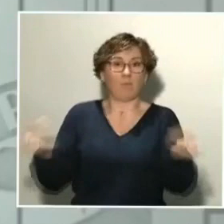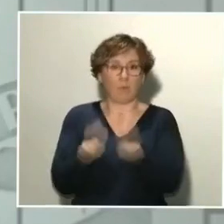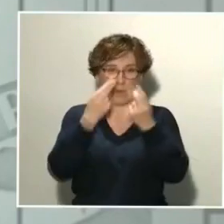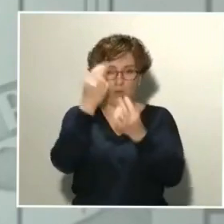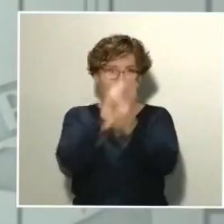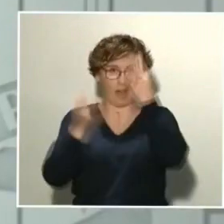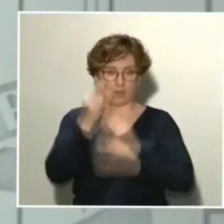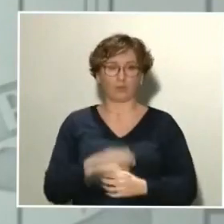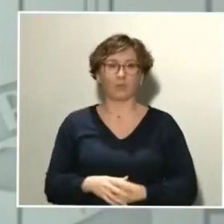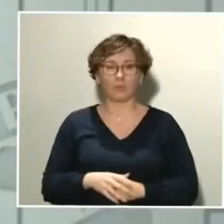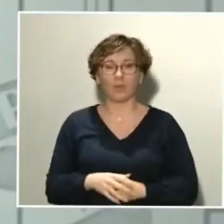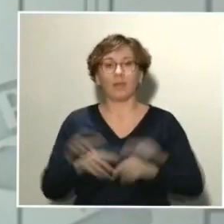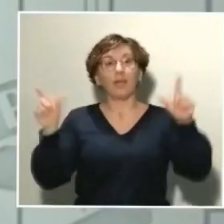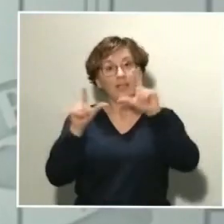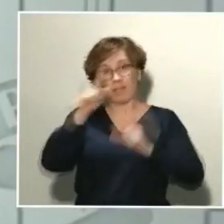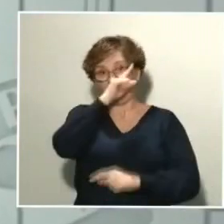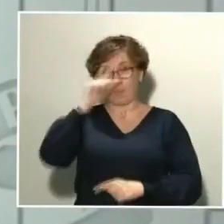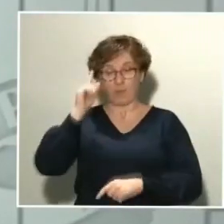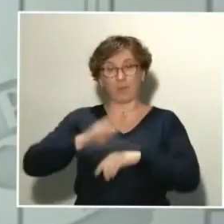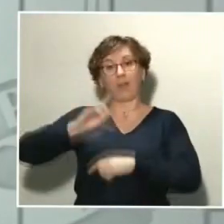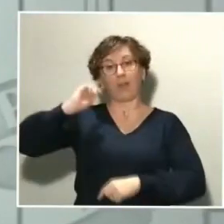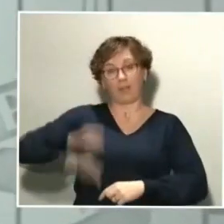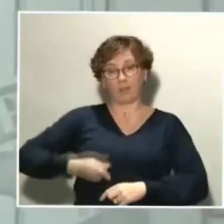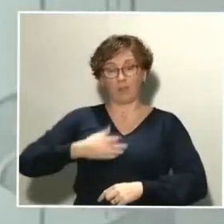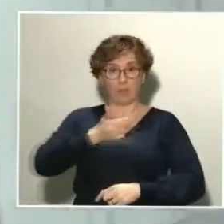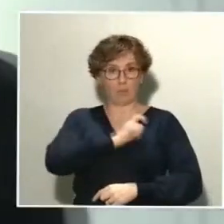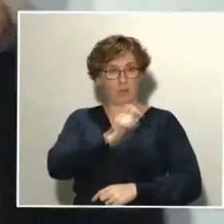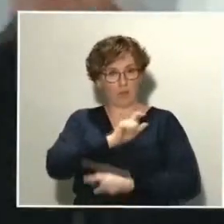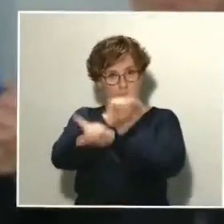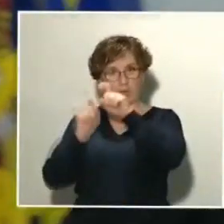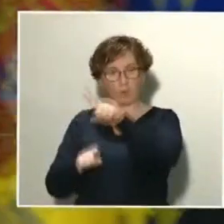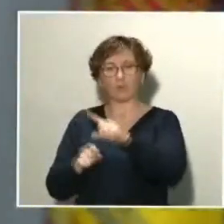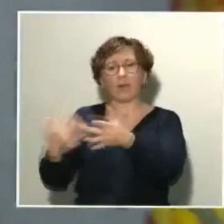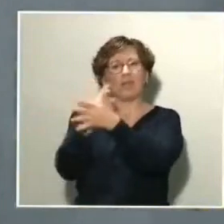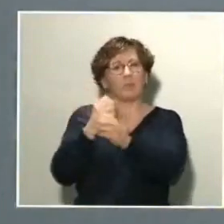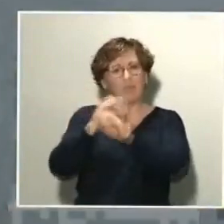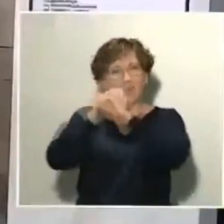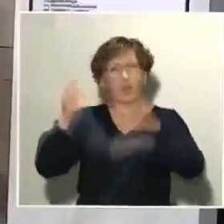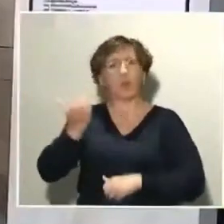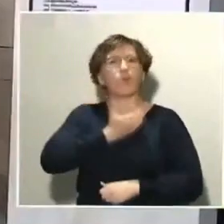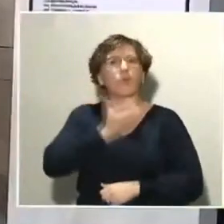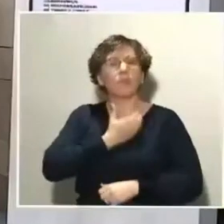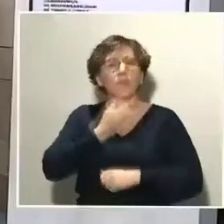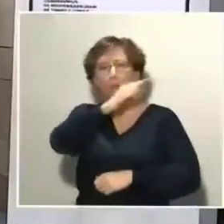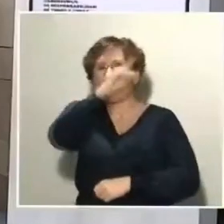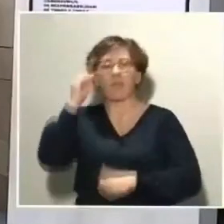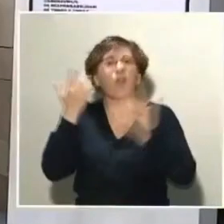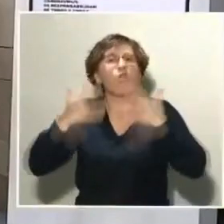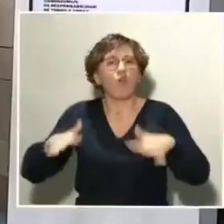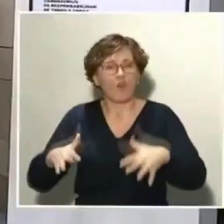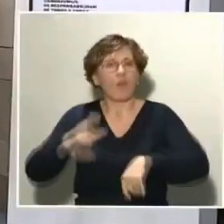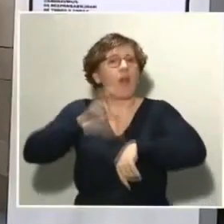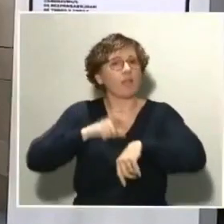Telemadrid para el director operativo de la policía. ¿Podría aclarar en qué municipio de Madrid se ha detectado la fiesta? ¿A qué hora? ¿Cuántos jóvenes participaban?